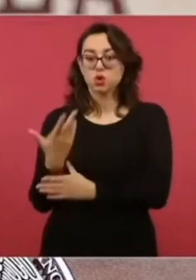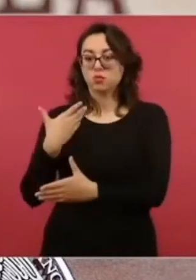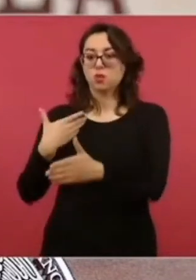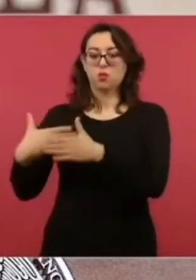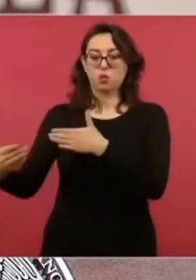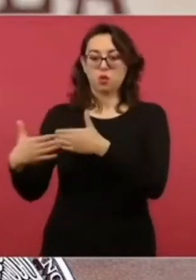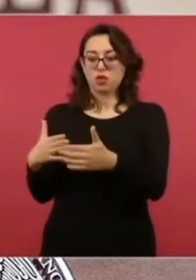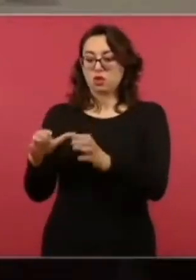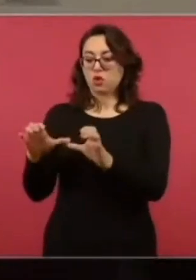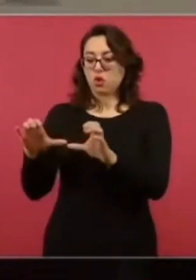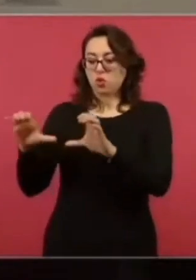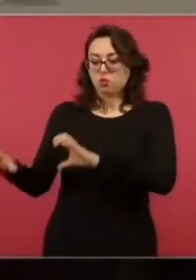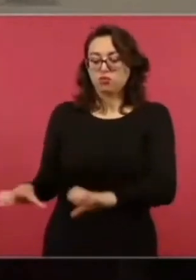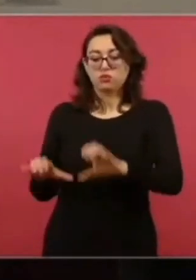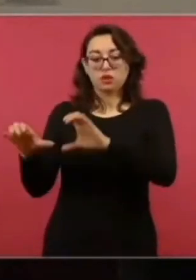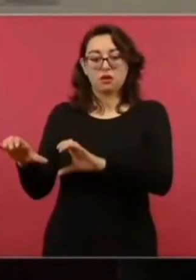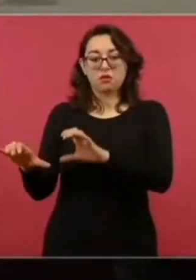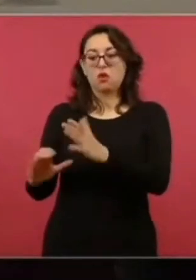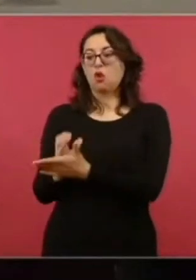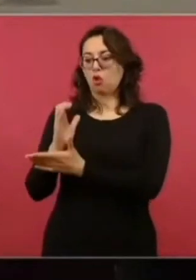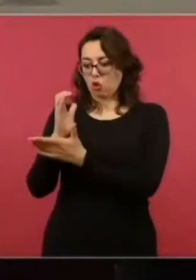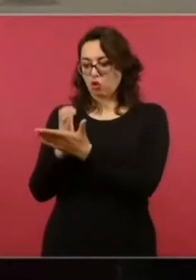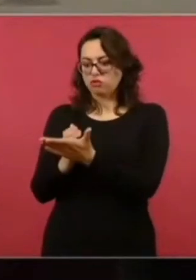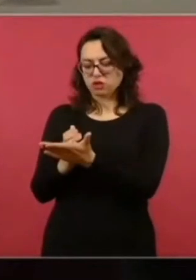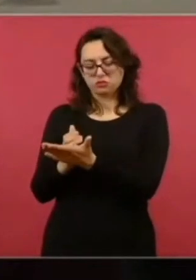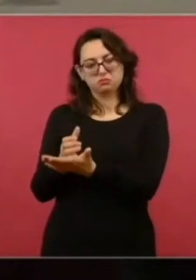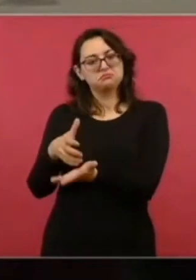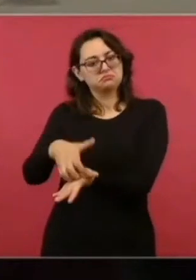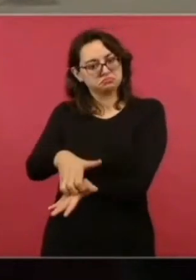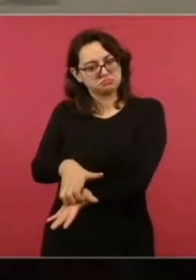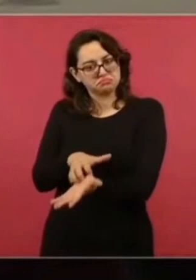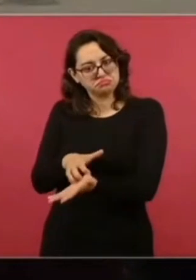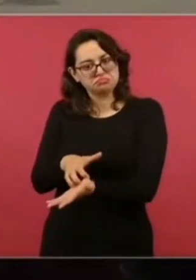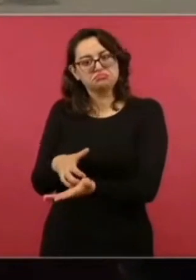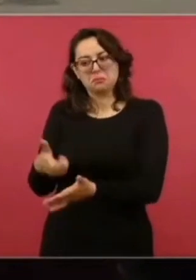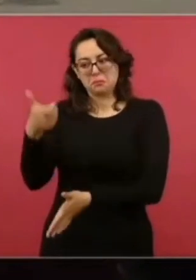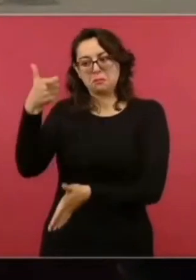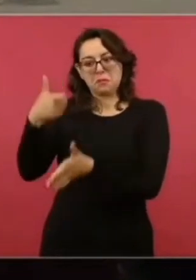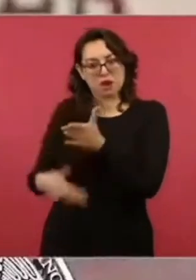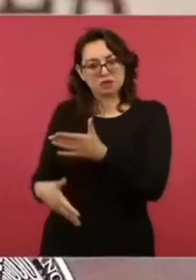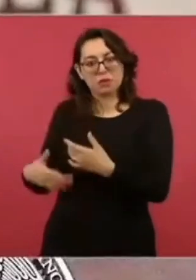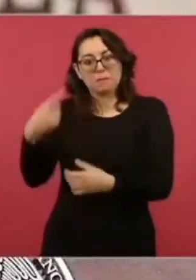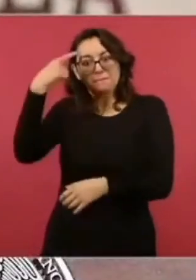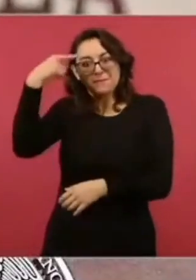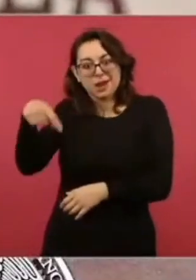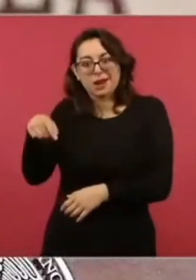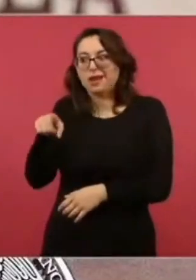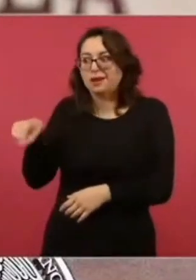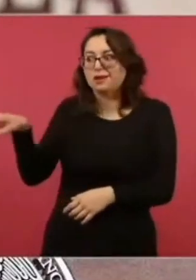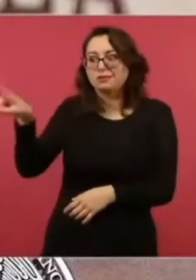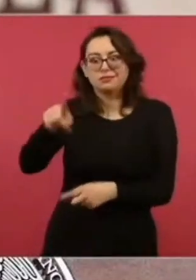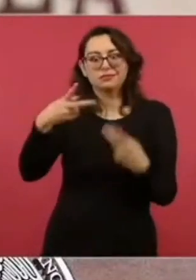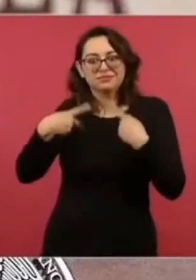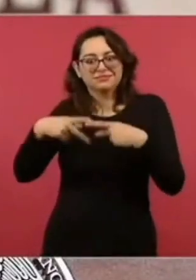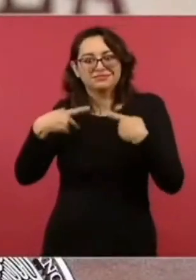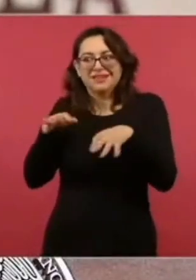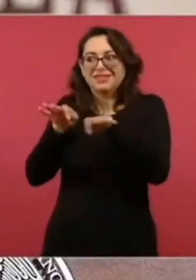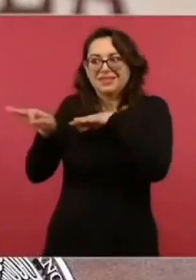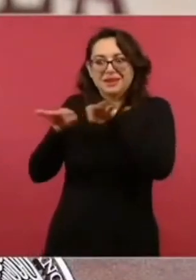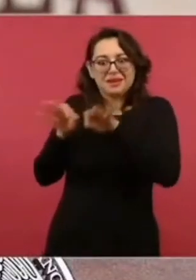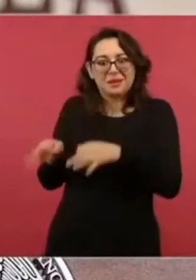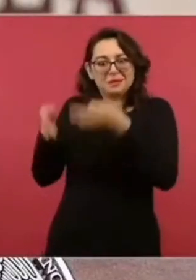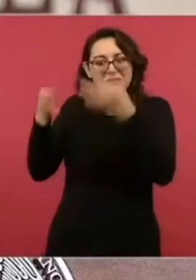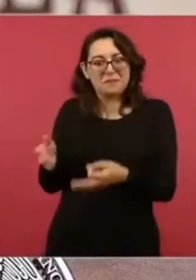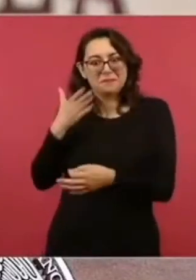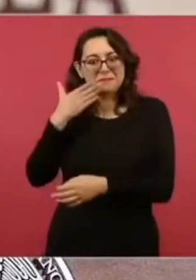representa un ahorro de acuerdo a la austeridad republicana, pero también para que los funcionarios públicos hagan de manera óptima su trabajo.